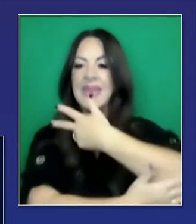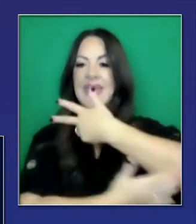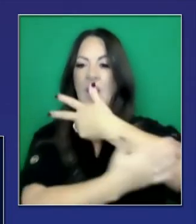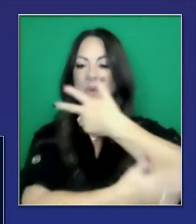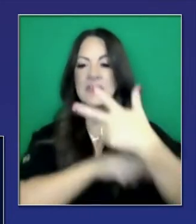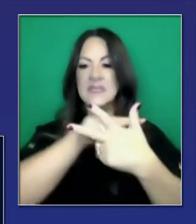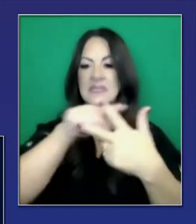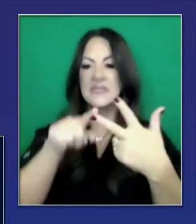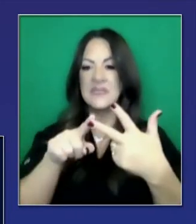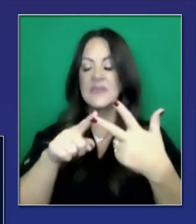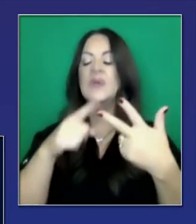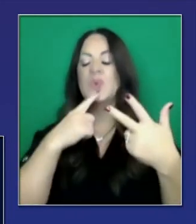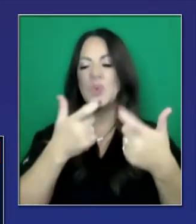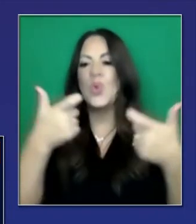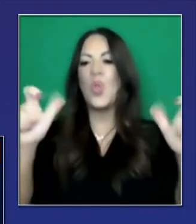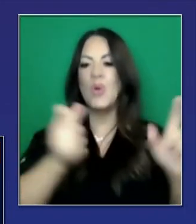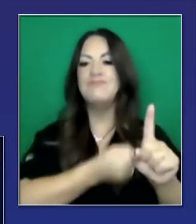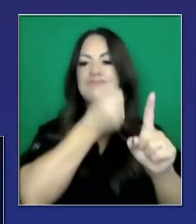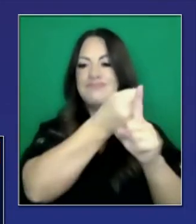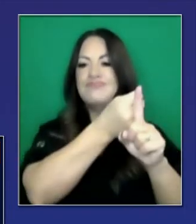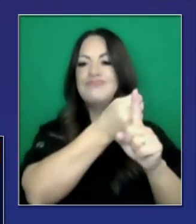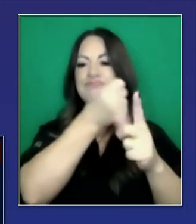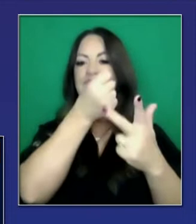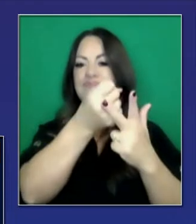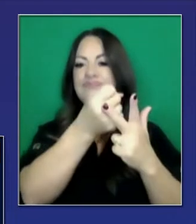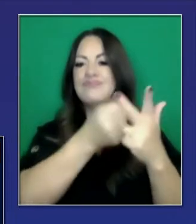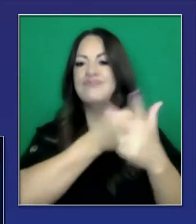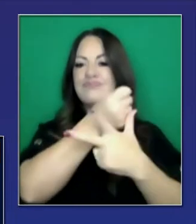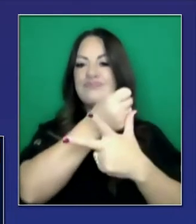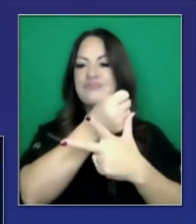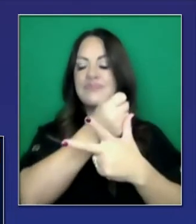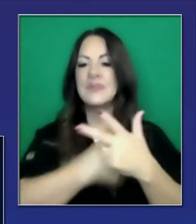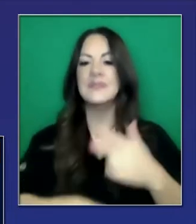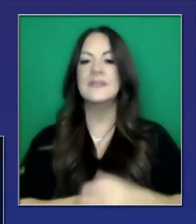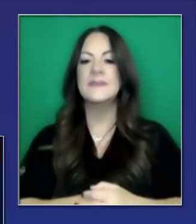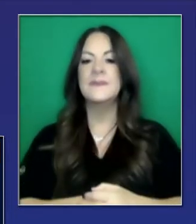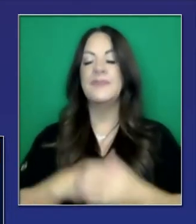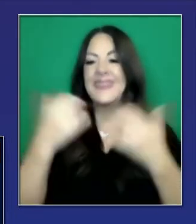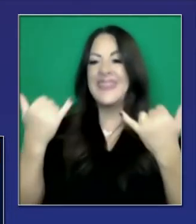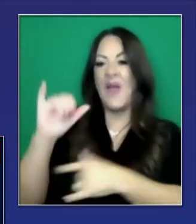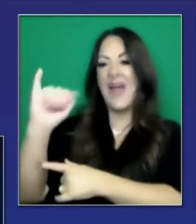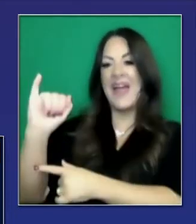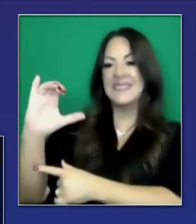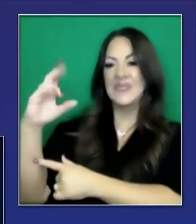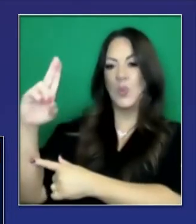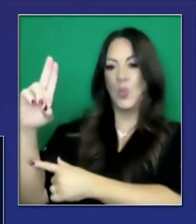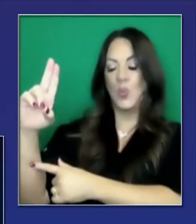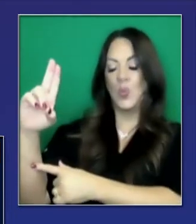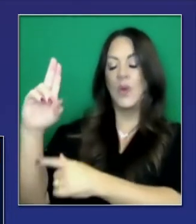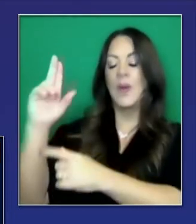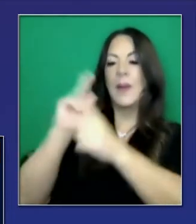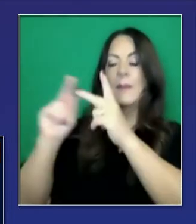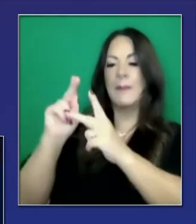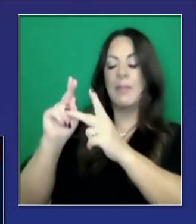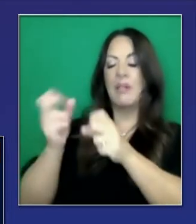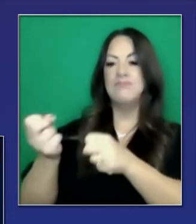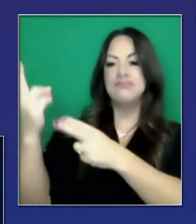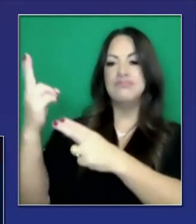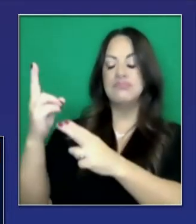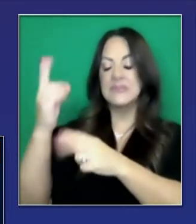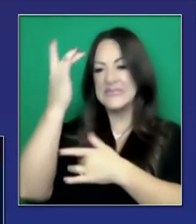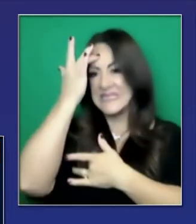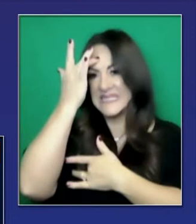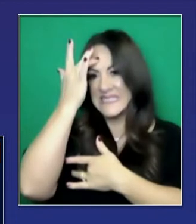siendo los que han tenido más impacto en el Estado. Lo ven en admisiones a cuidado